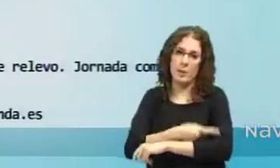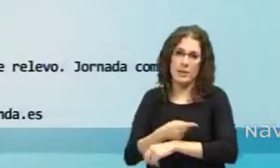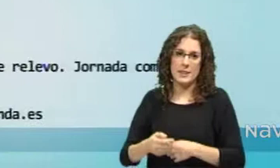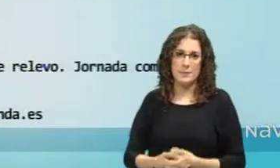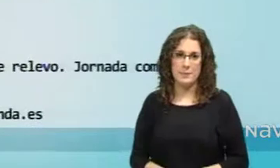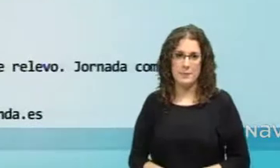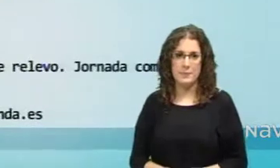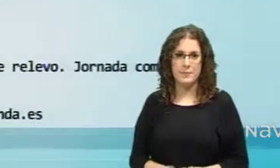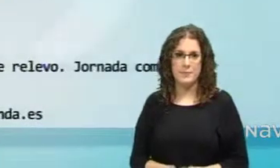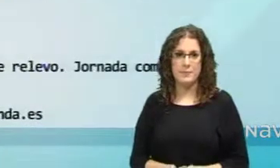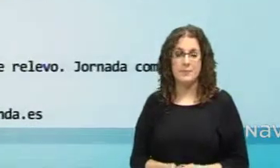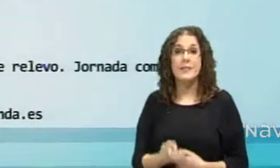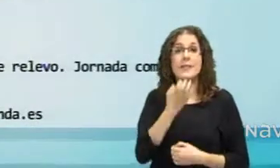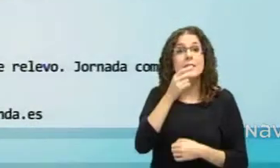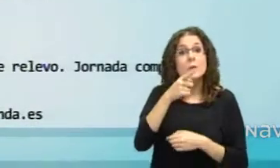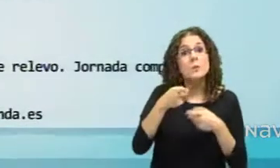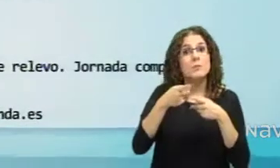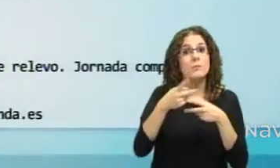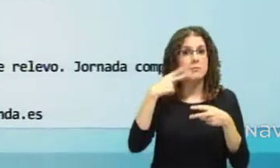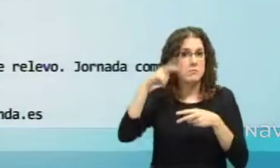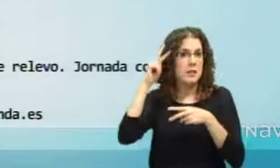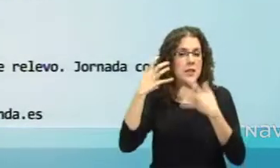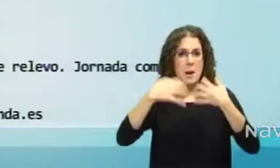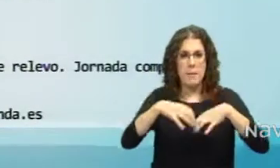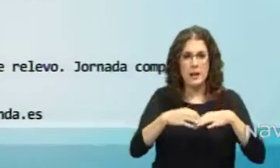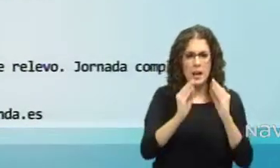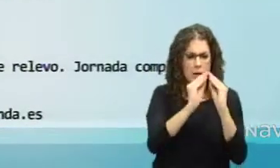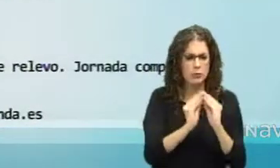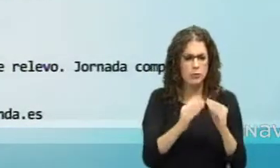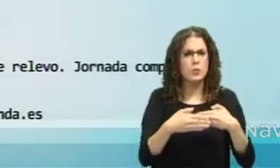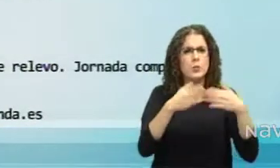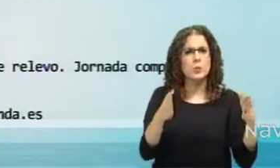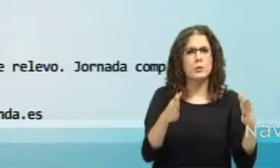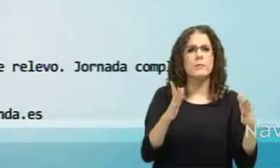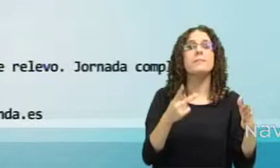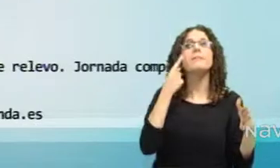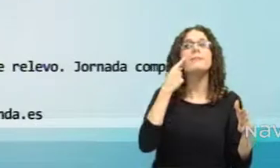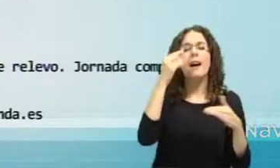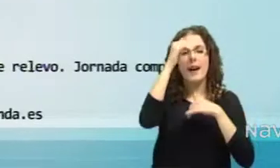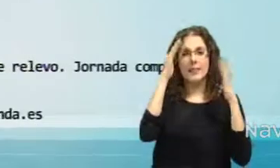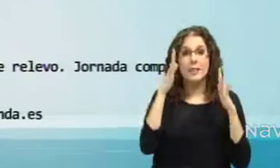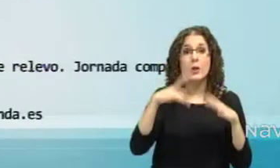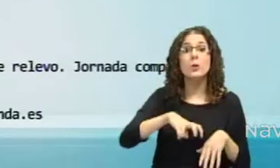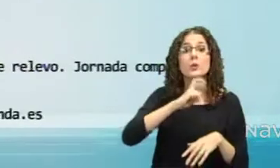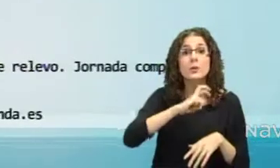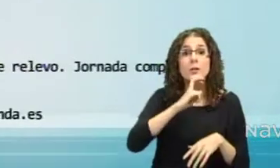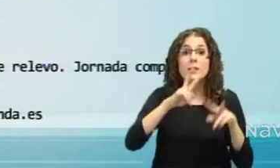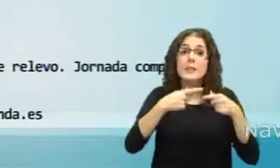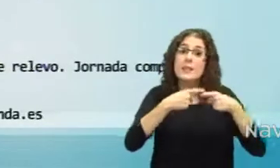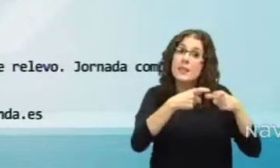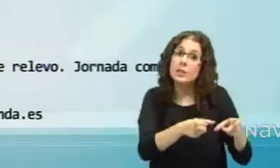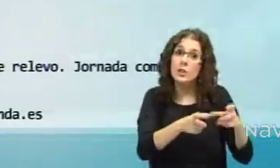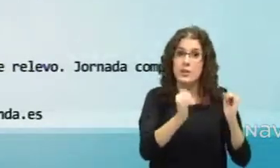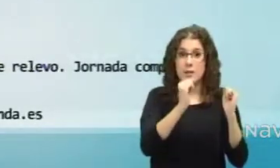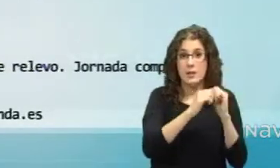Si tienes experiencia en ajuste y puesta en marcha de maquinaria, así como en el cambio de moldes, presta atención. En Tudela, el sector de la industria química